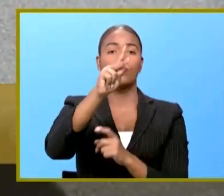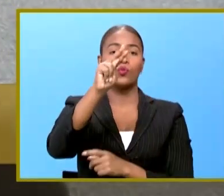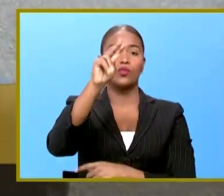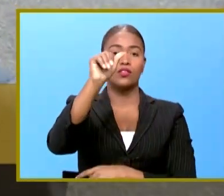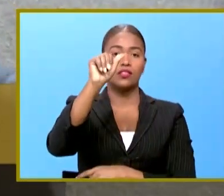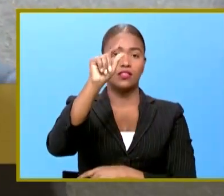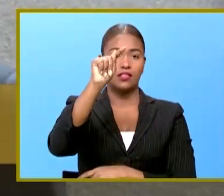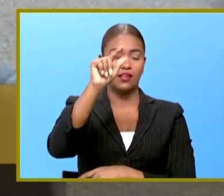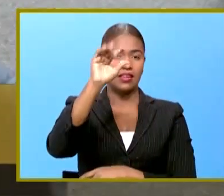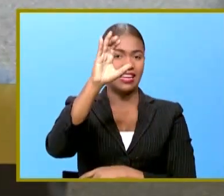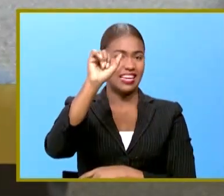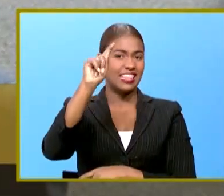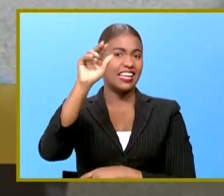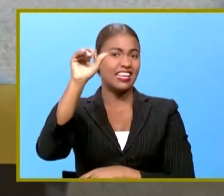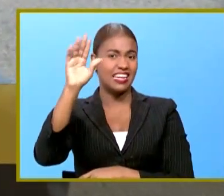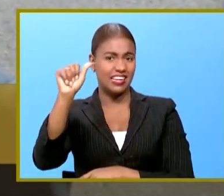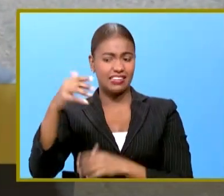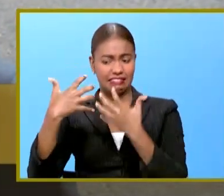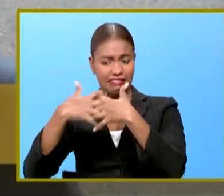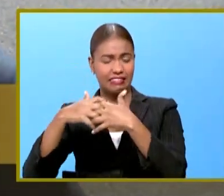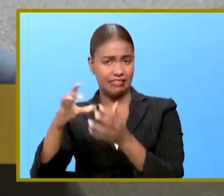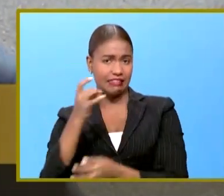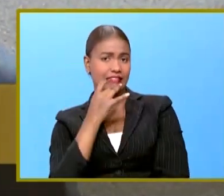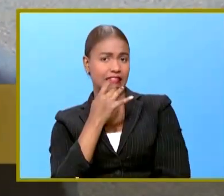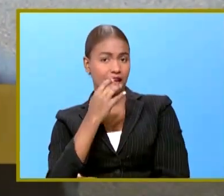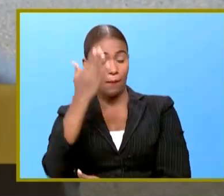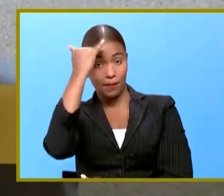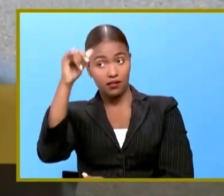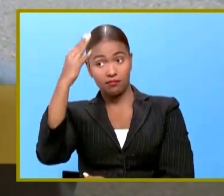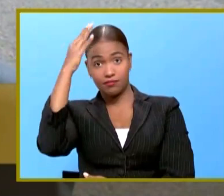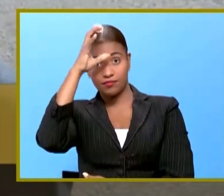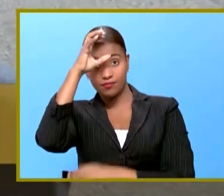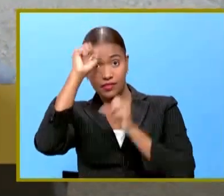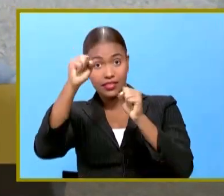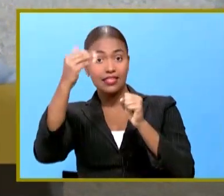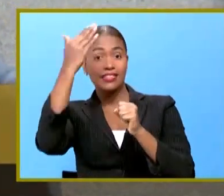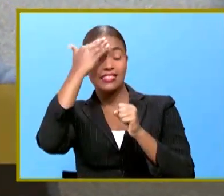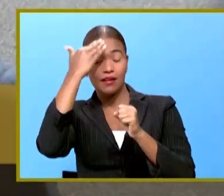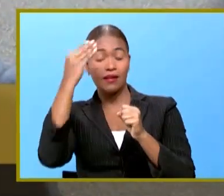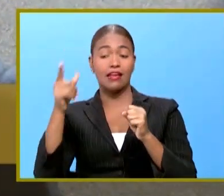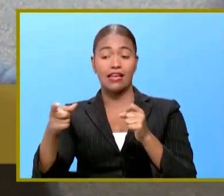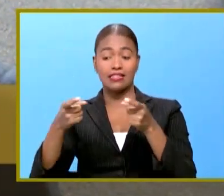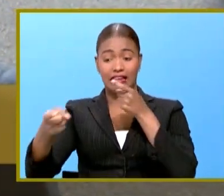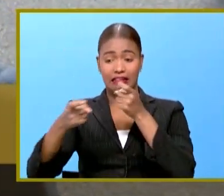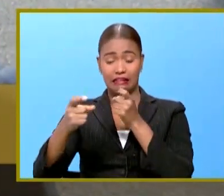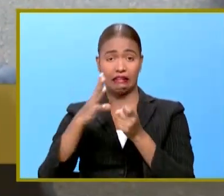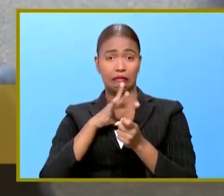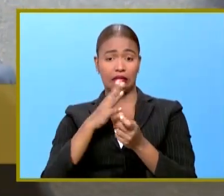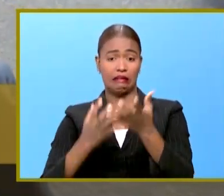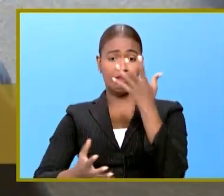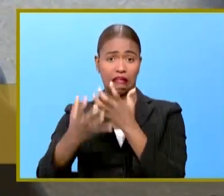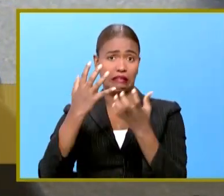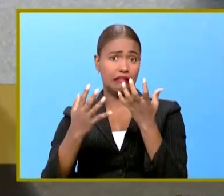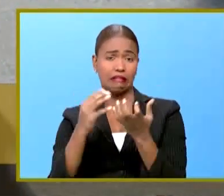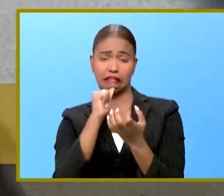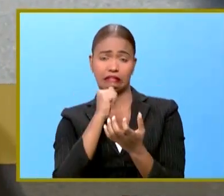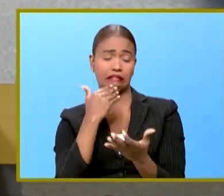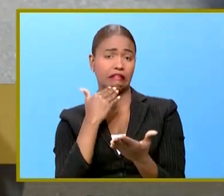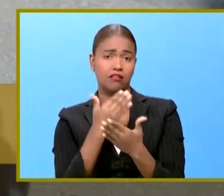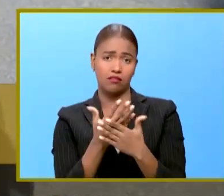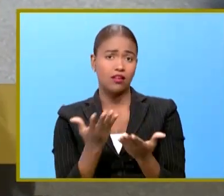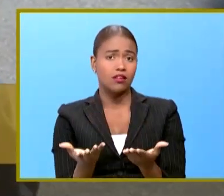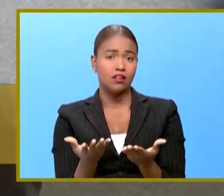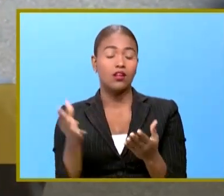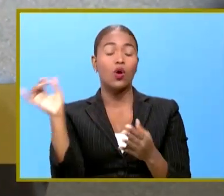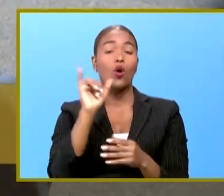Biomás porque el presidente está consciente que es insostenible el tema del carbón por el rocash